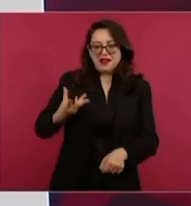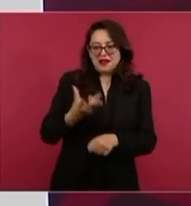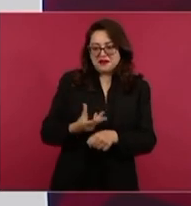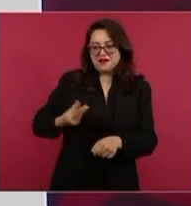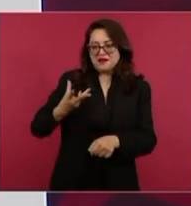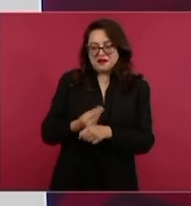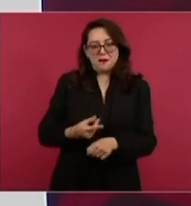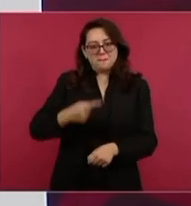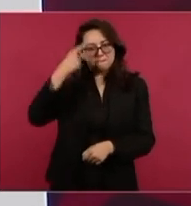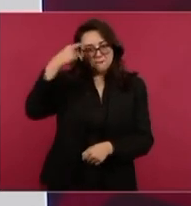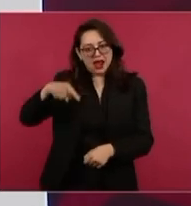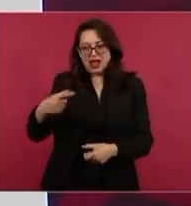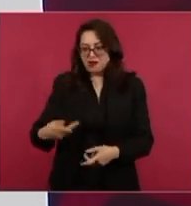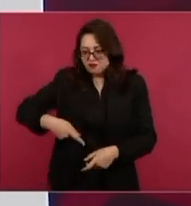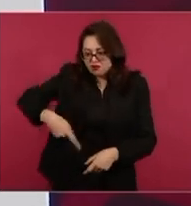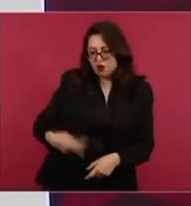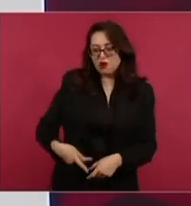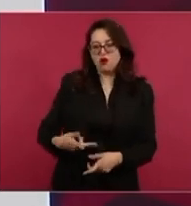estaba perdiendo